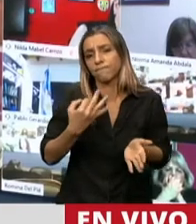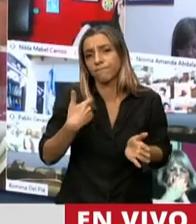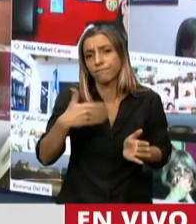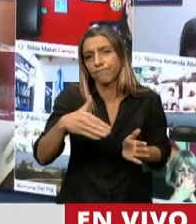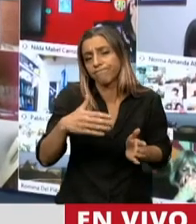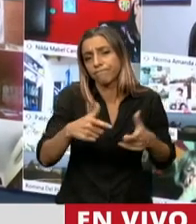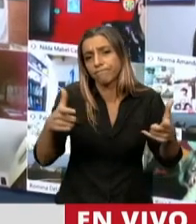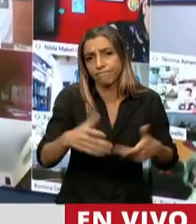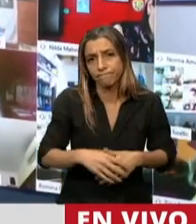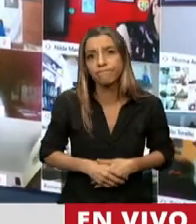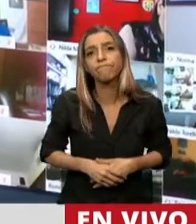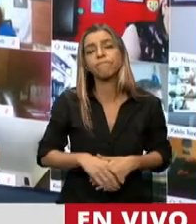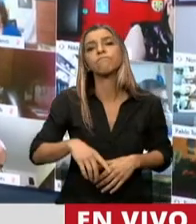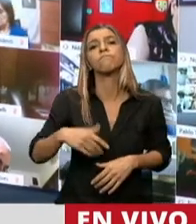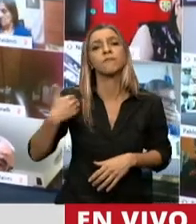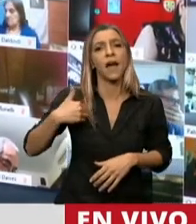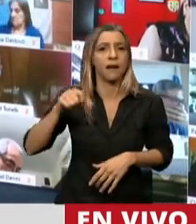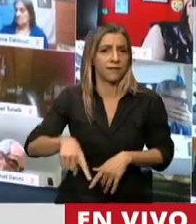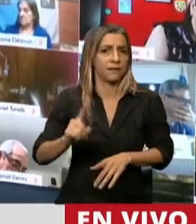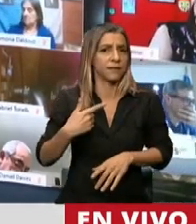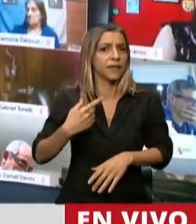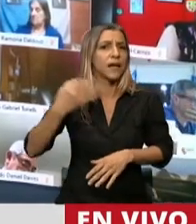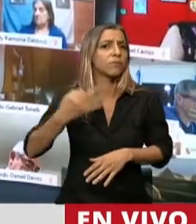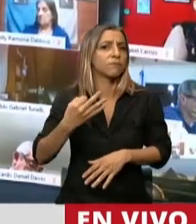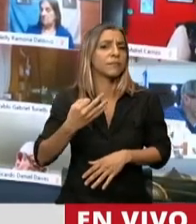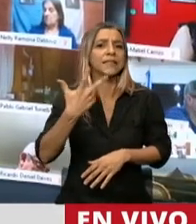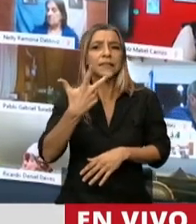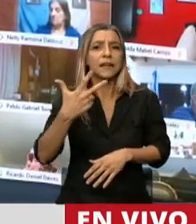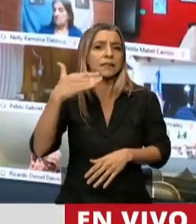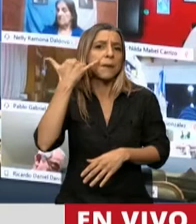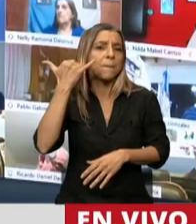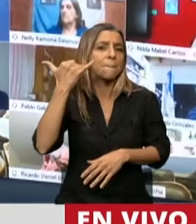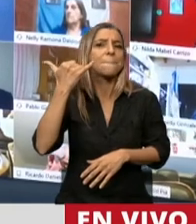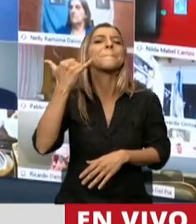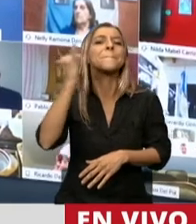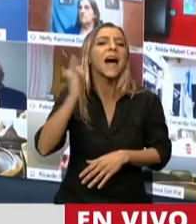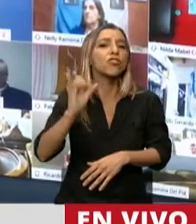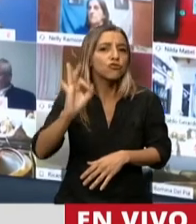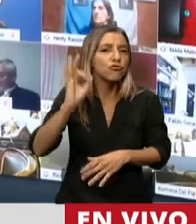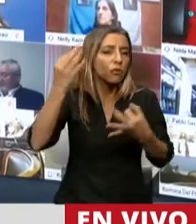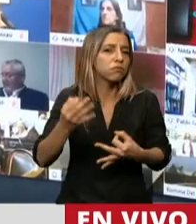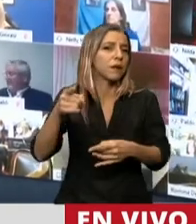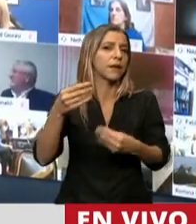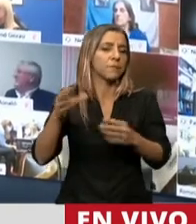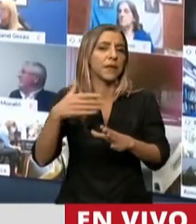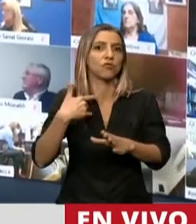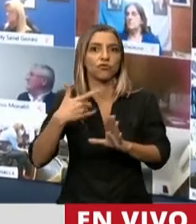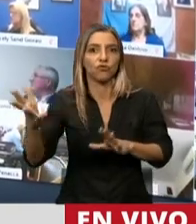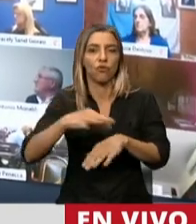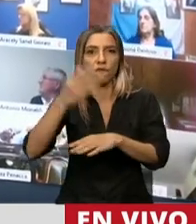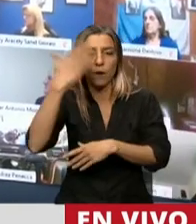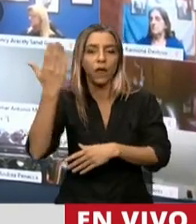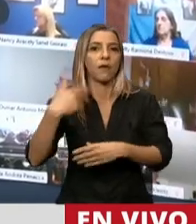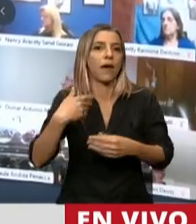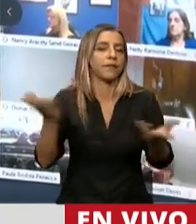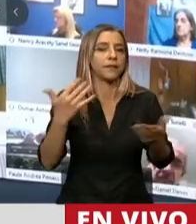En Argentina mismo, el primer caso llegó el 3 de marzo, no hace tanto, y ya tenemos más de 800.000 casos y más de 20.000